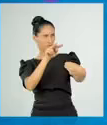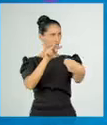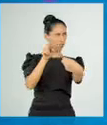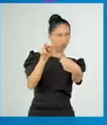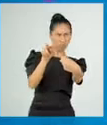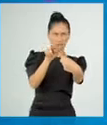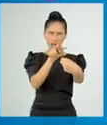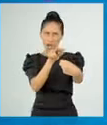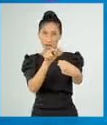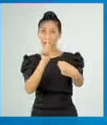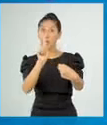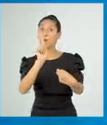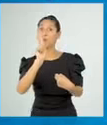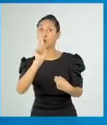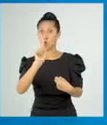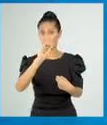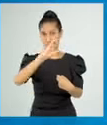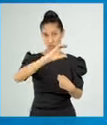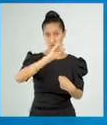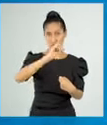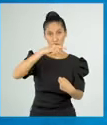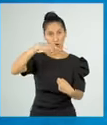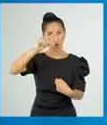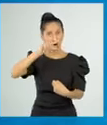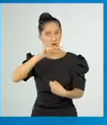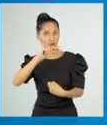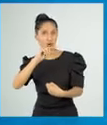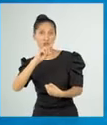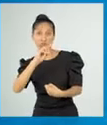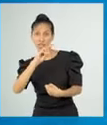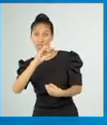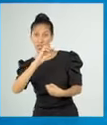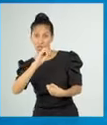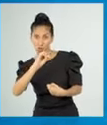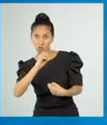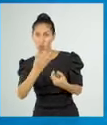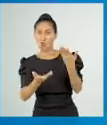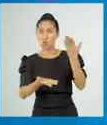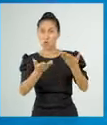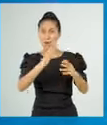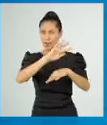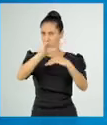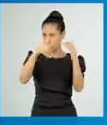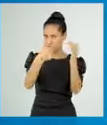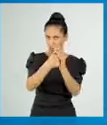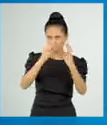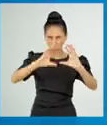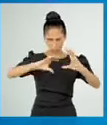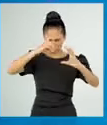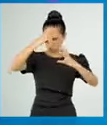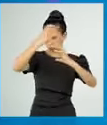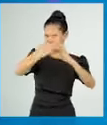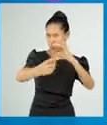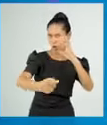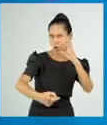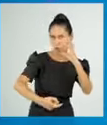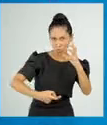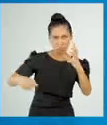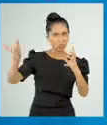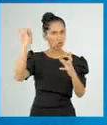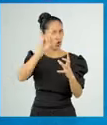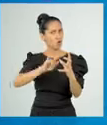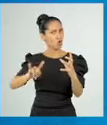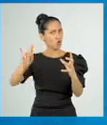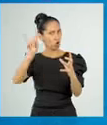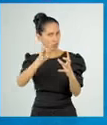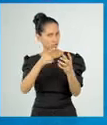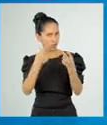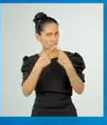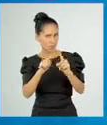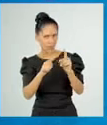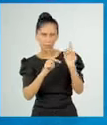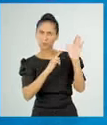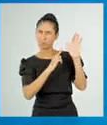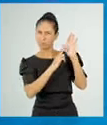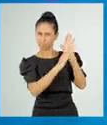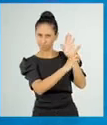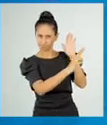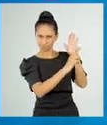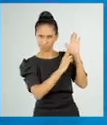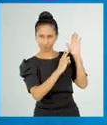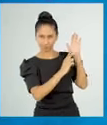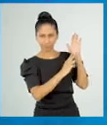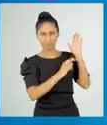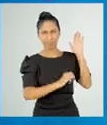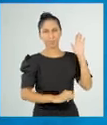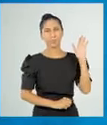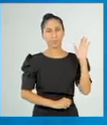Este código es utilizado en todo el mundo, pero el autor del manual argentino, AI, cometió el error de